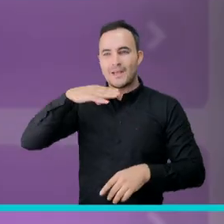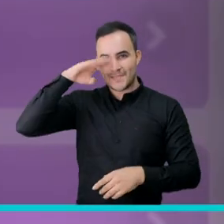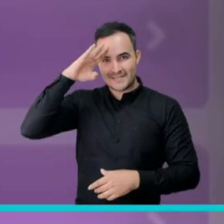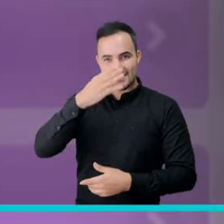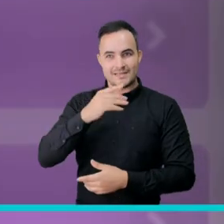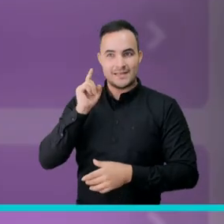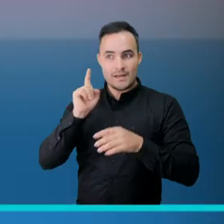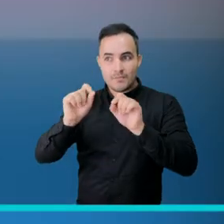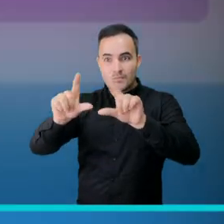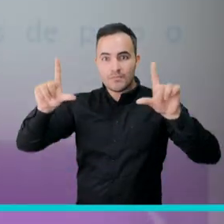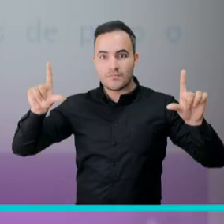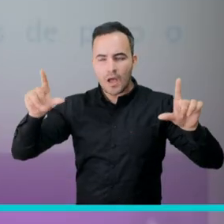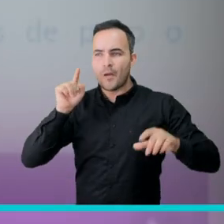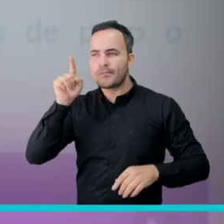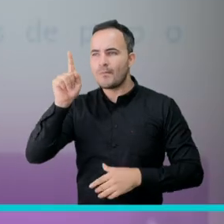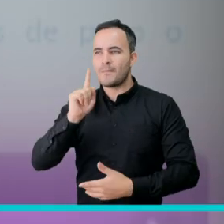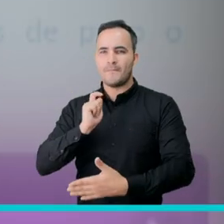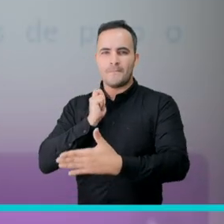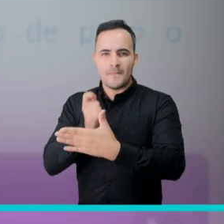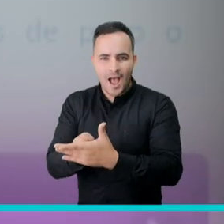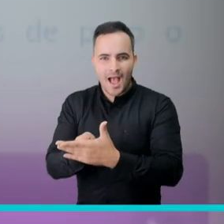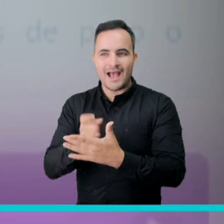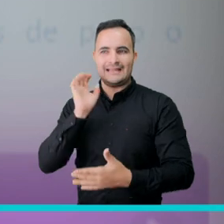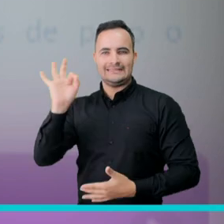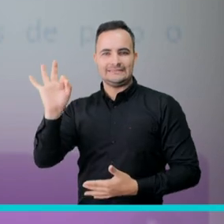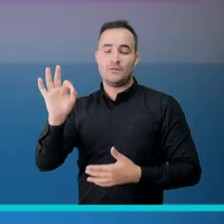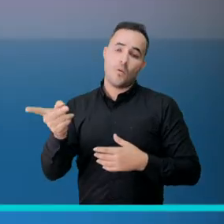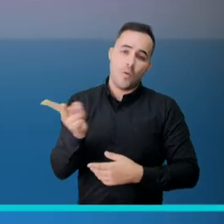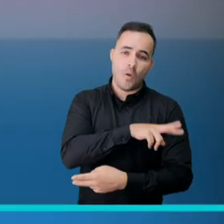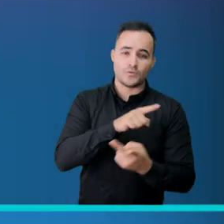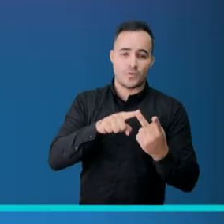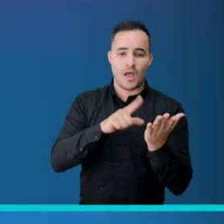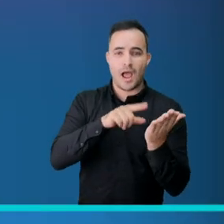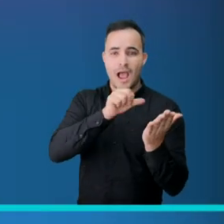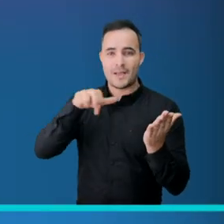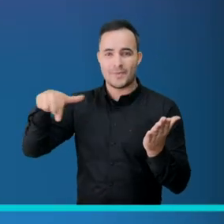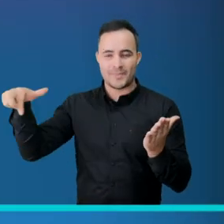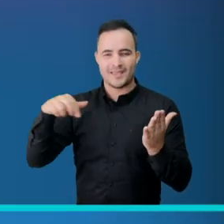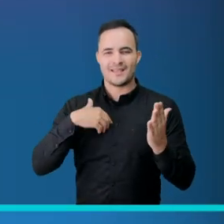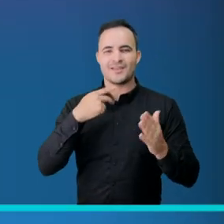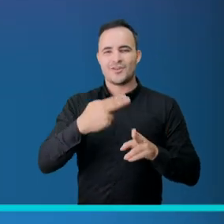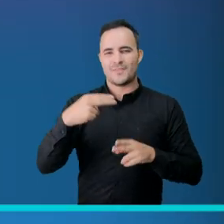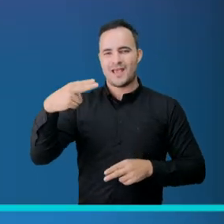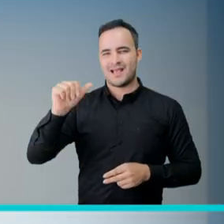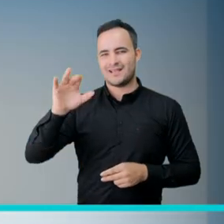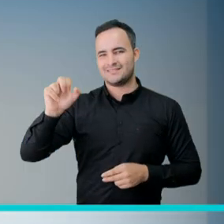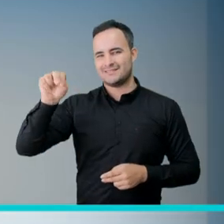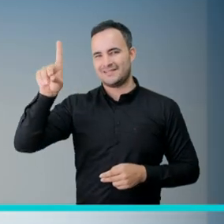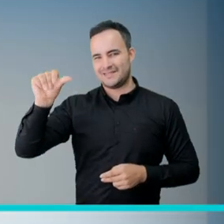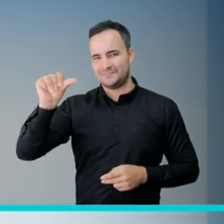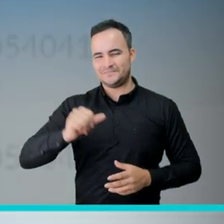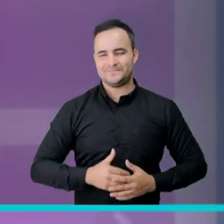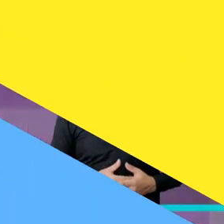.medellin.gov.co, botón pagar o a través de la aplicación móvil Hacienda Med.